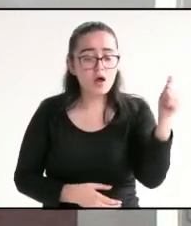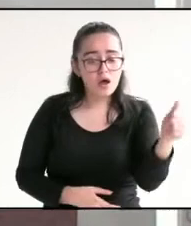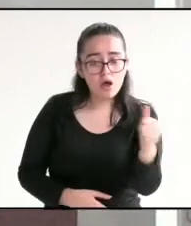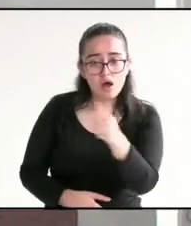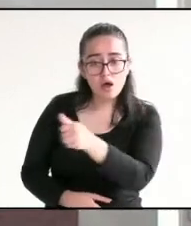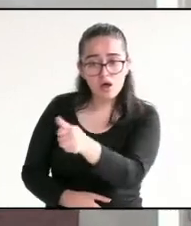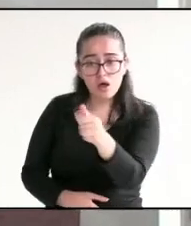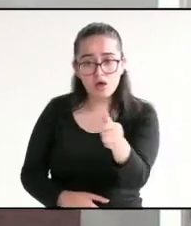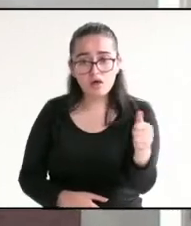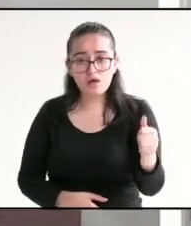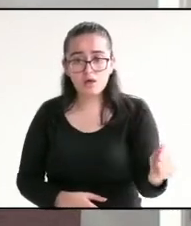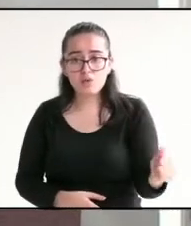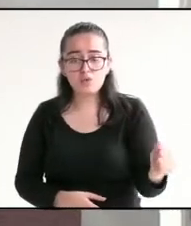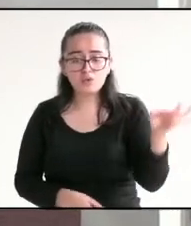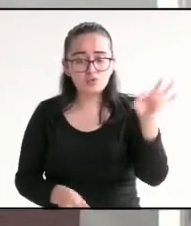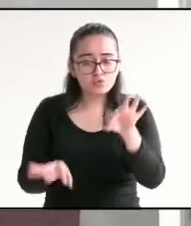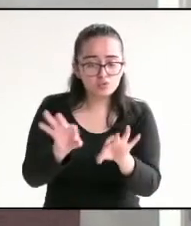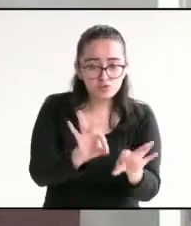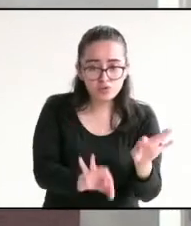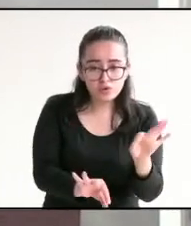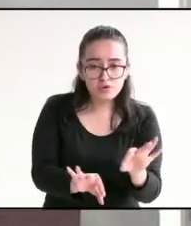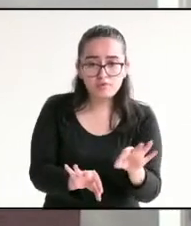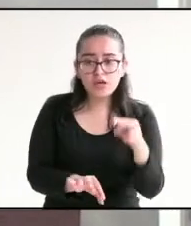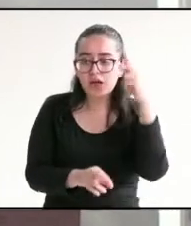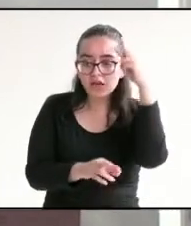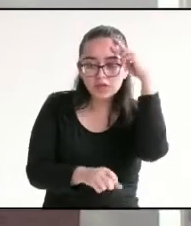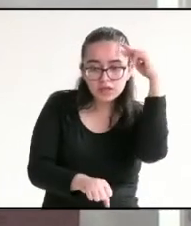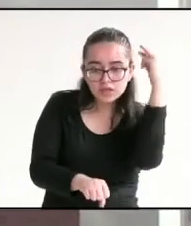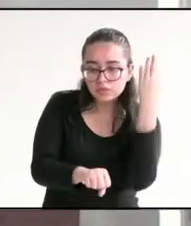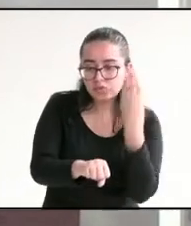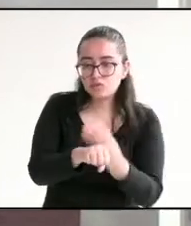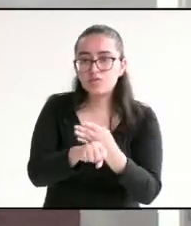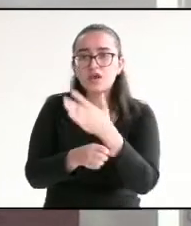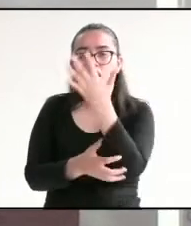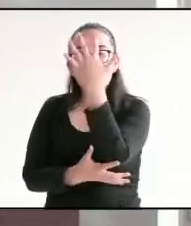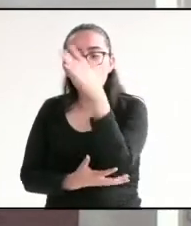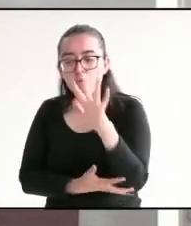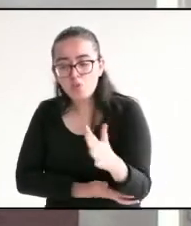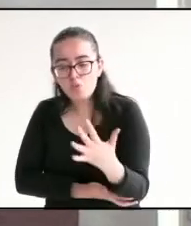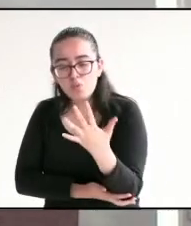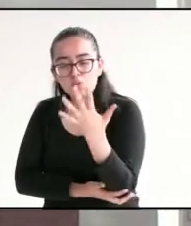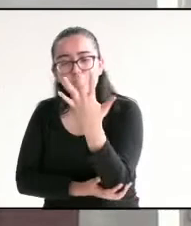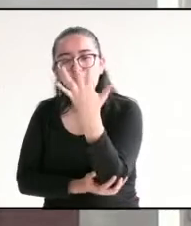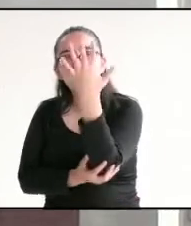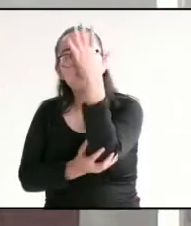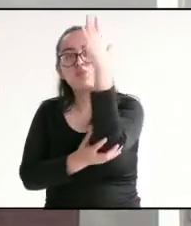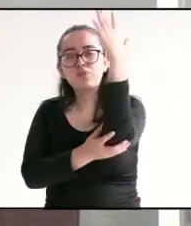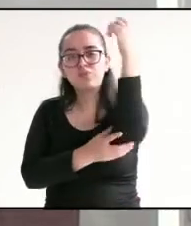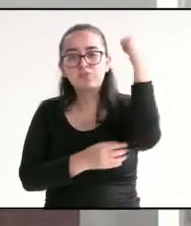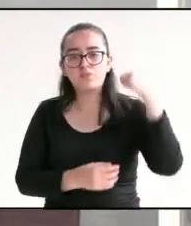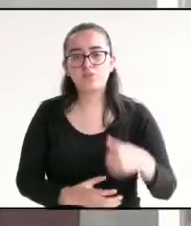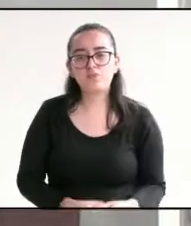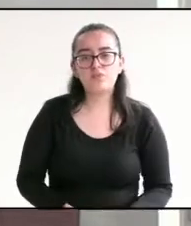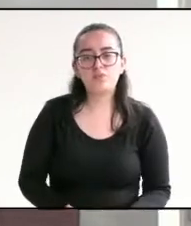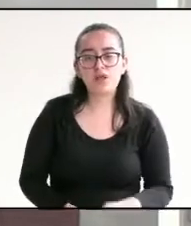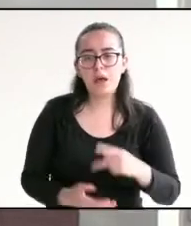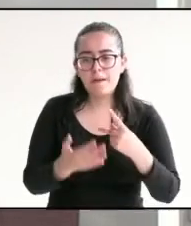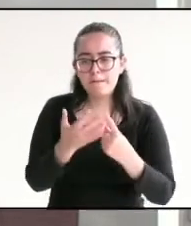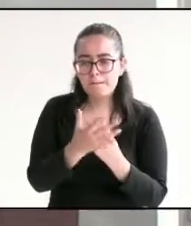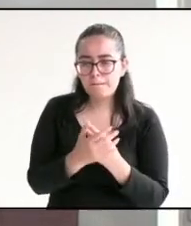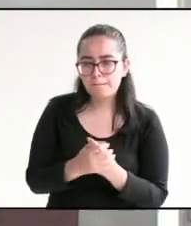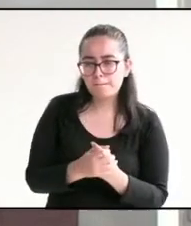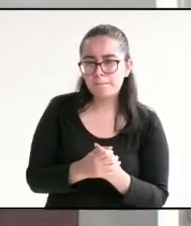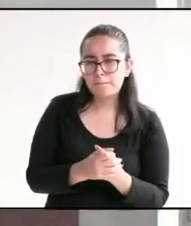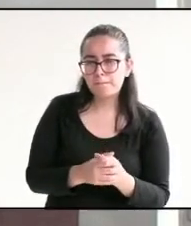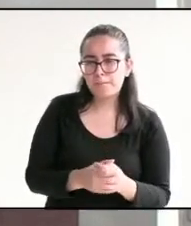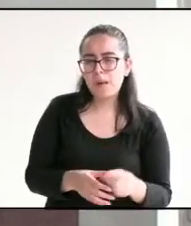siembre un árbol y se responsable de su cuidado y riego durante los primeros años. Crearemos plantas de tratamiento de aguas